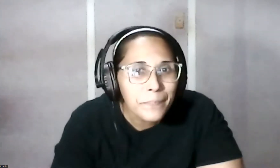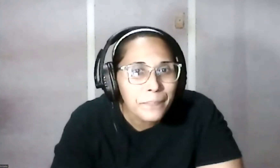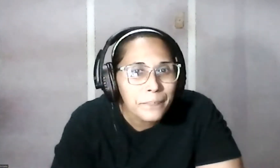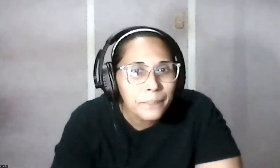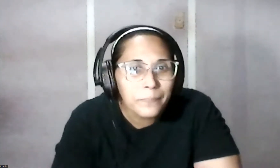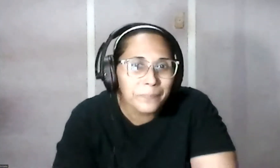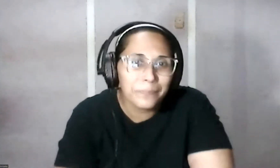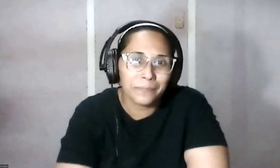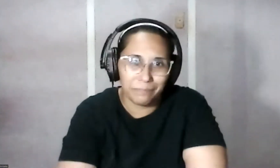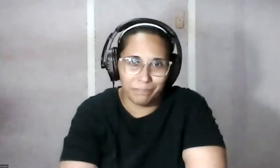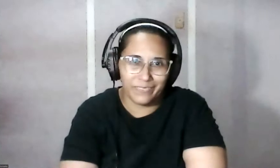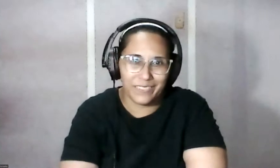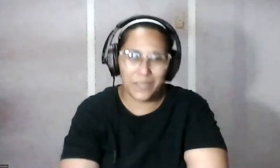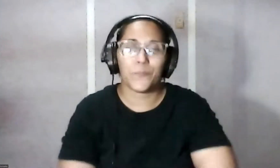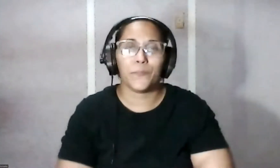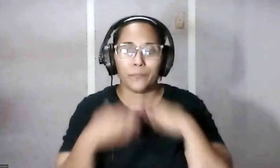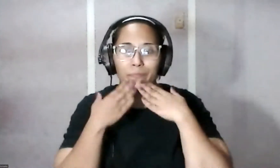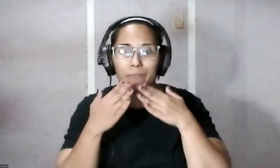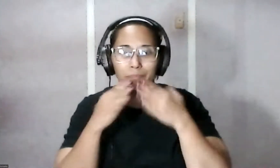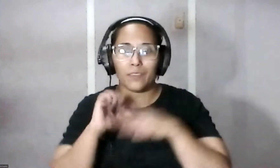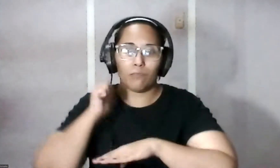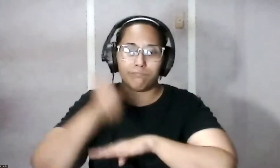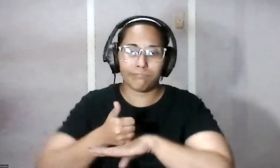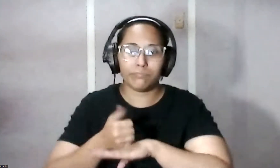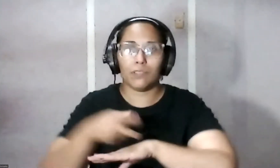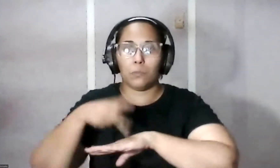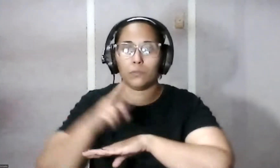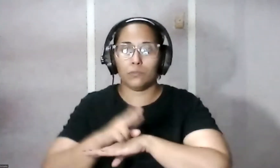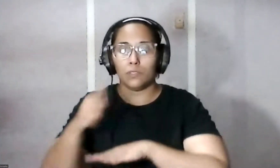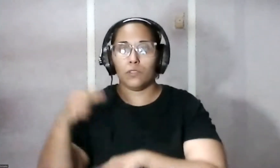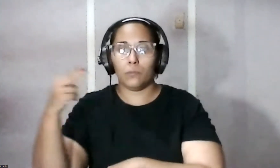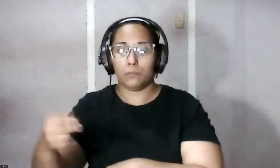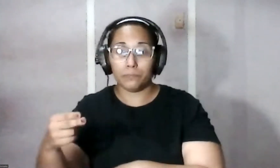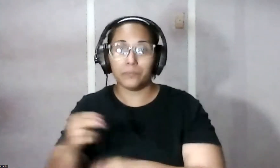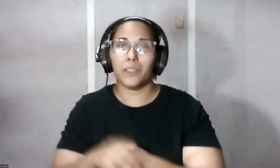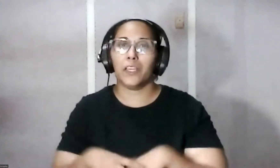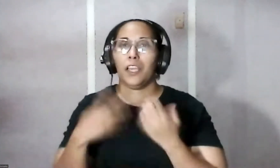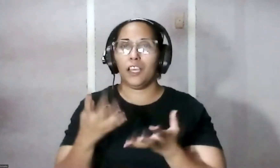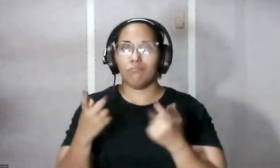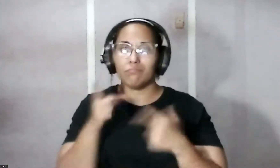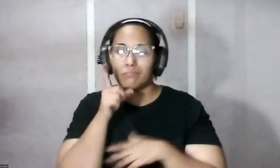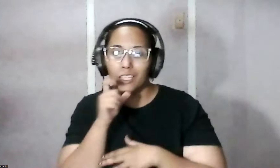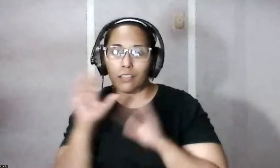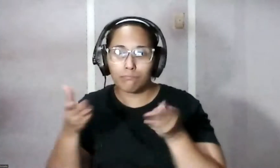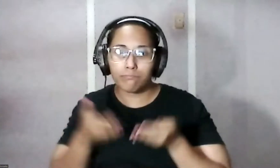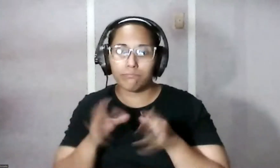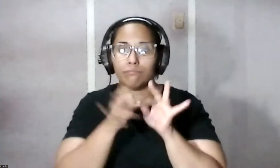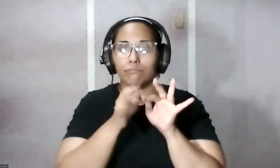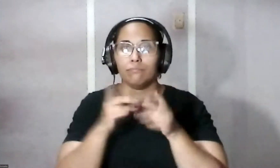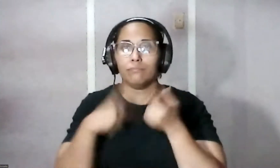que deseamos darle las gracias a la Fundación Puerto Riqueña de las Humanidades que nos auspicia a nuestra intérprete de señas